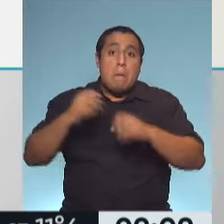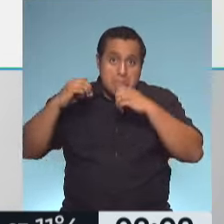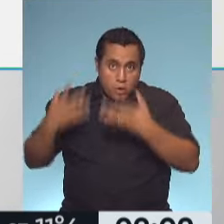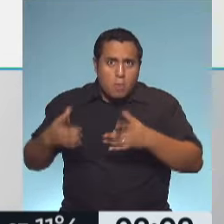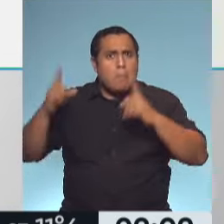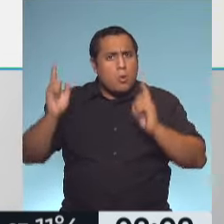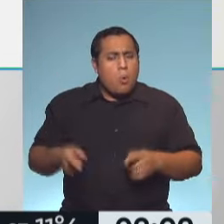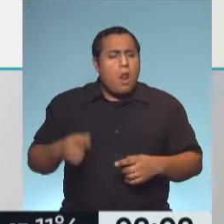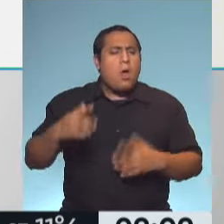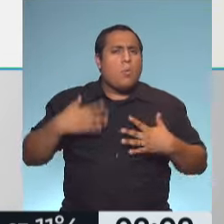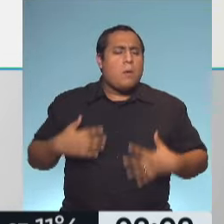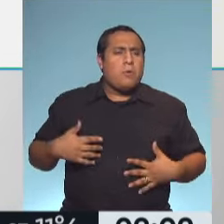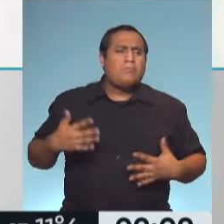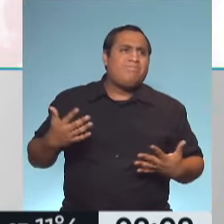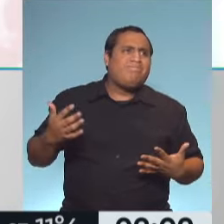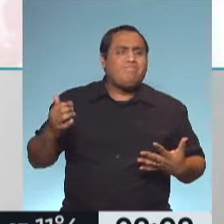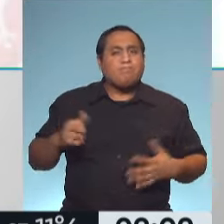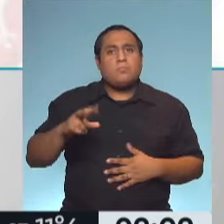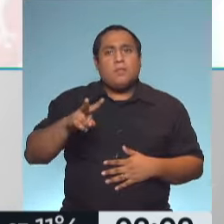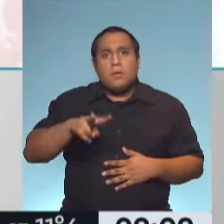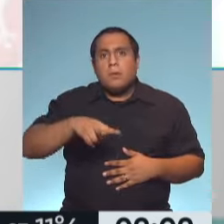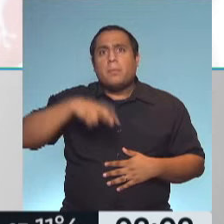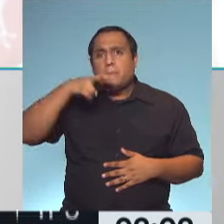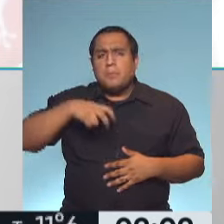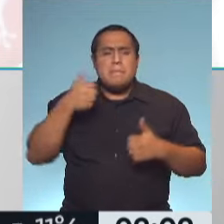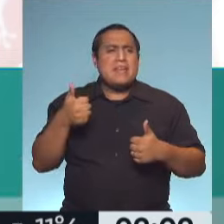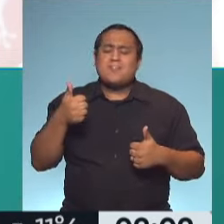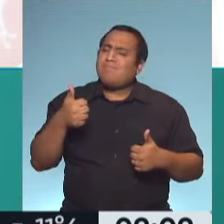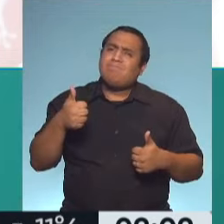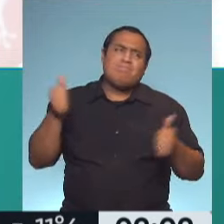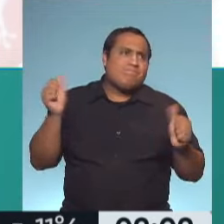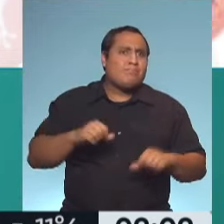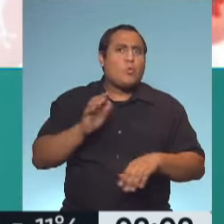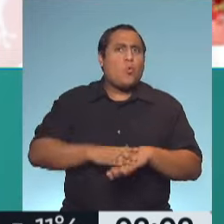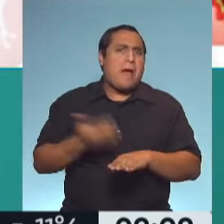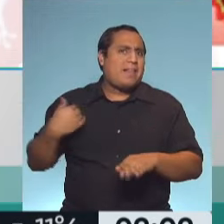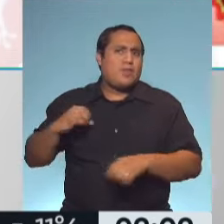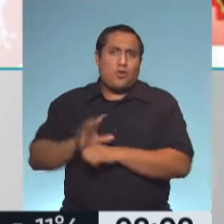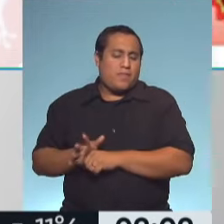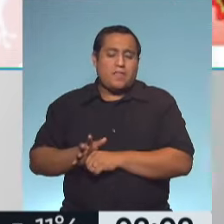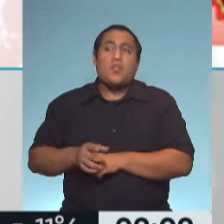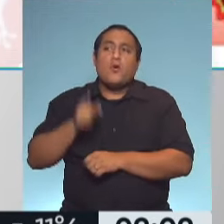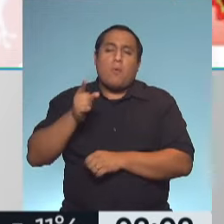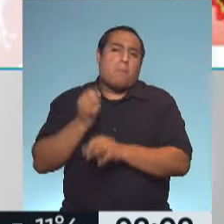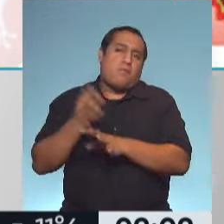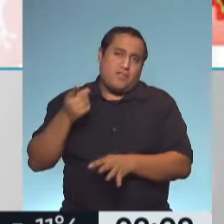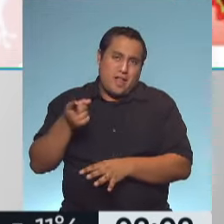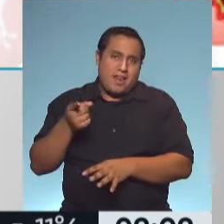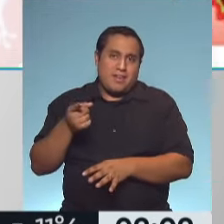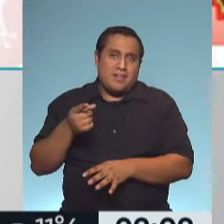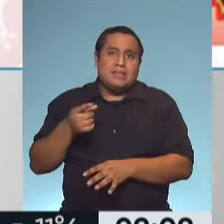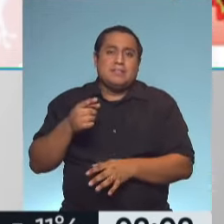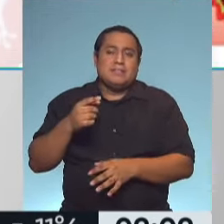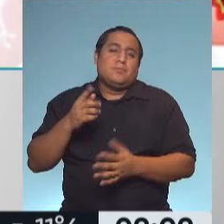comprobado también, dentro de lo que es la salud del órgano respiratorio. ¿Qué tipo de controles, como en un monólogo, vos sugerís a quien